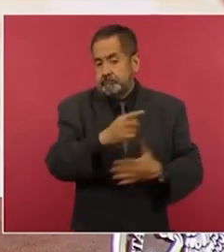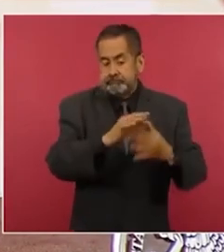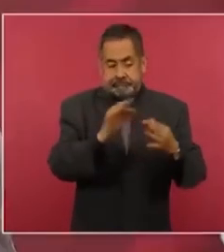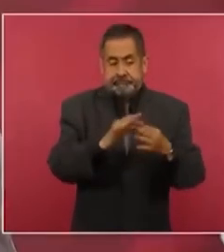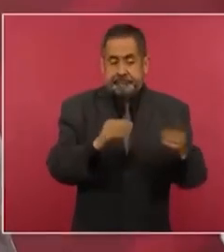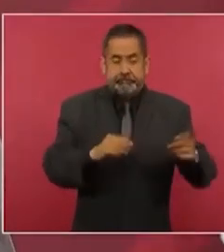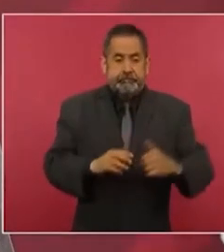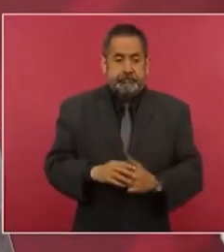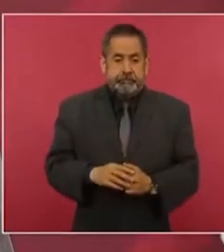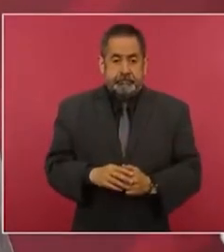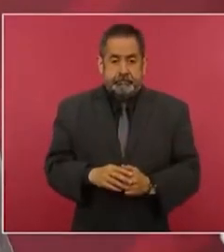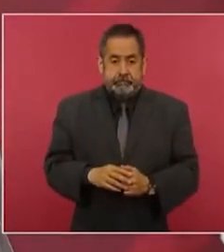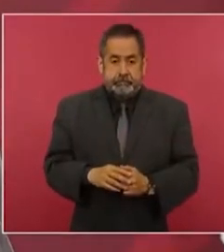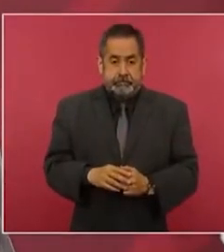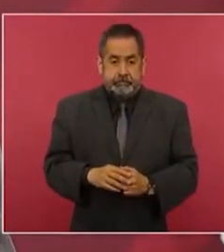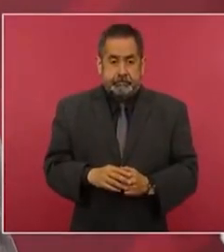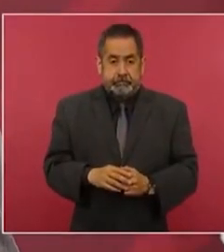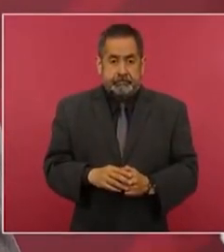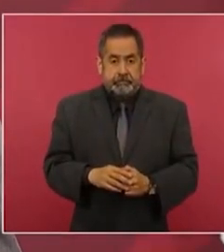y se lo